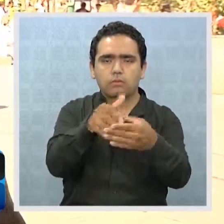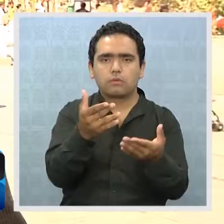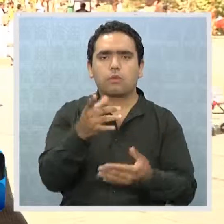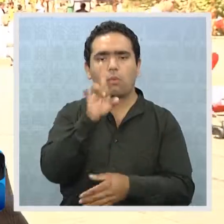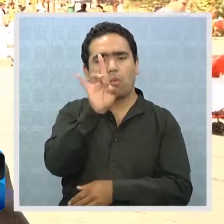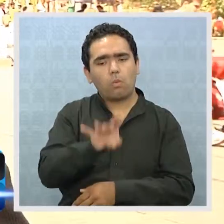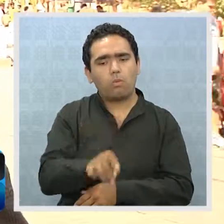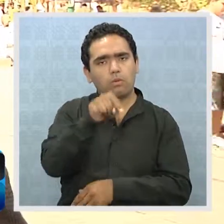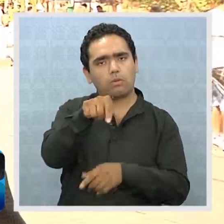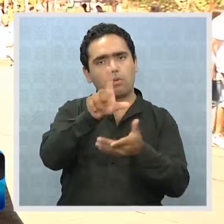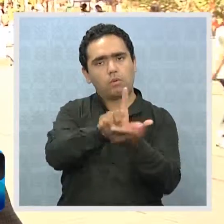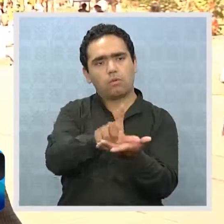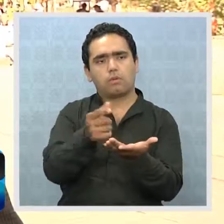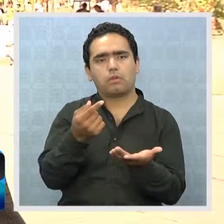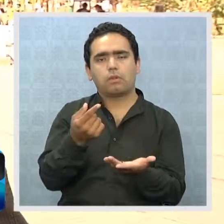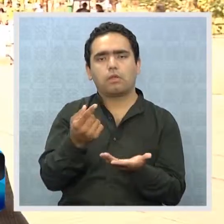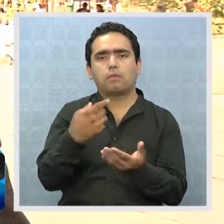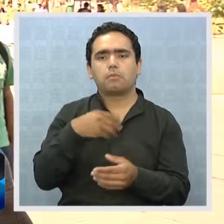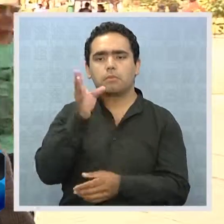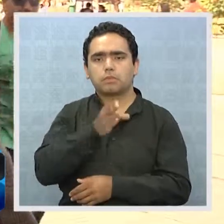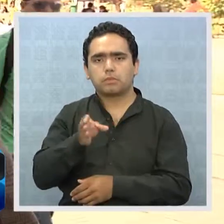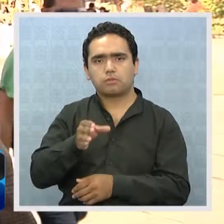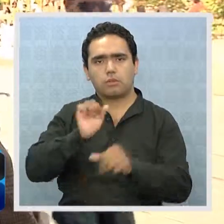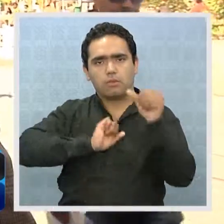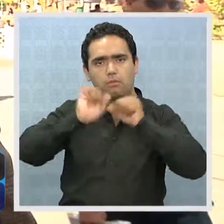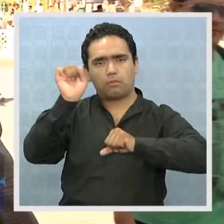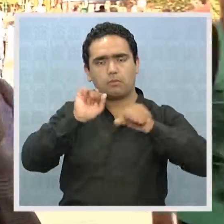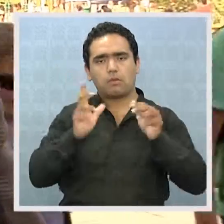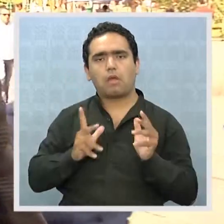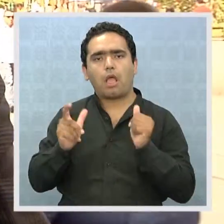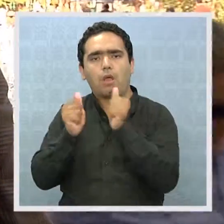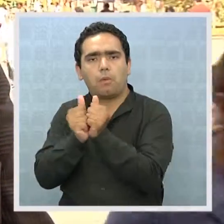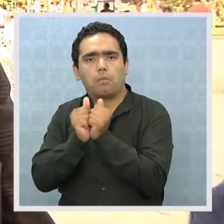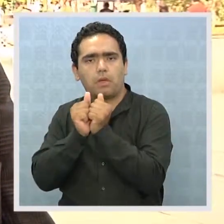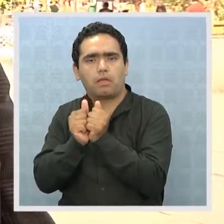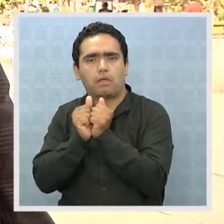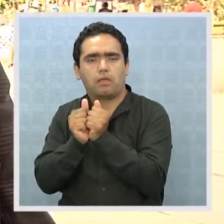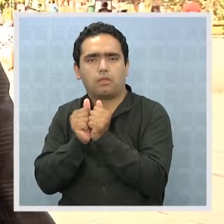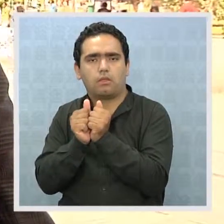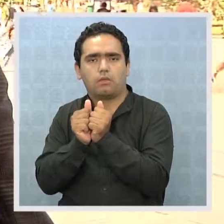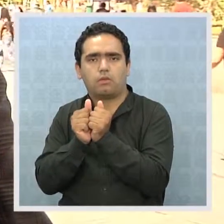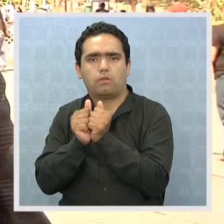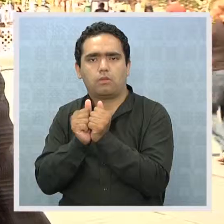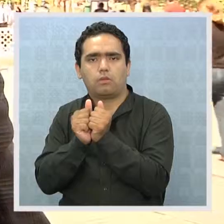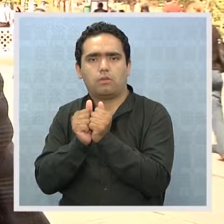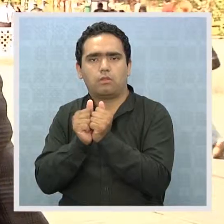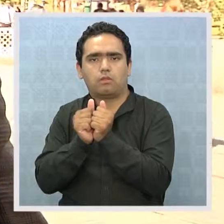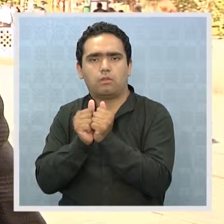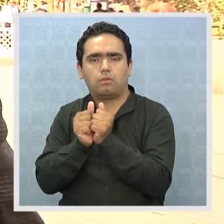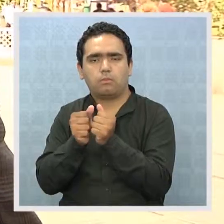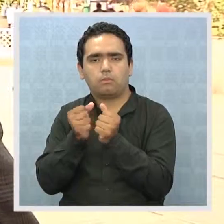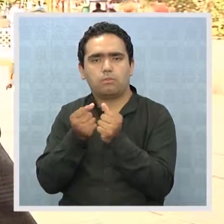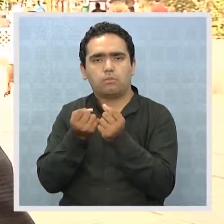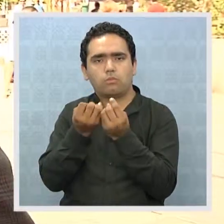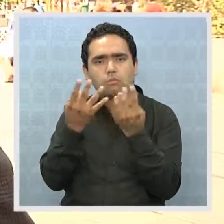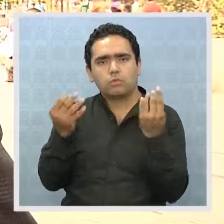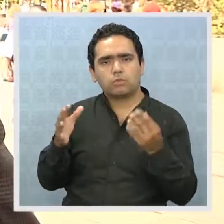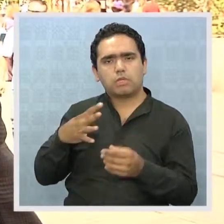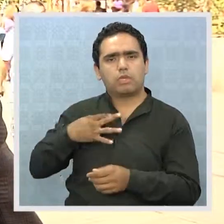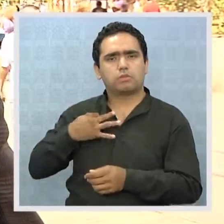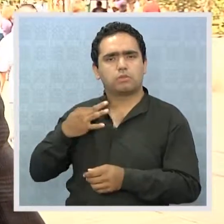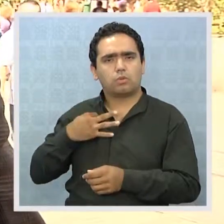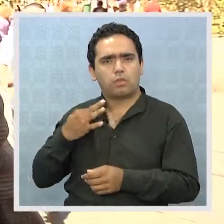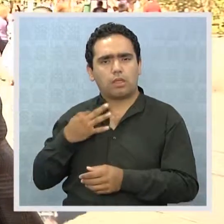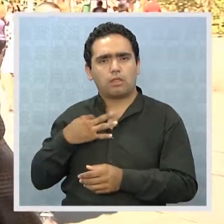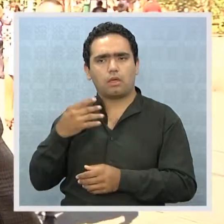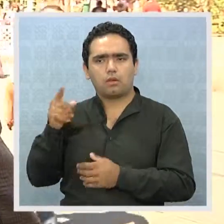votación en la ciudad de Iquique. operadores políticos que venían acompañados de oleadas